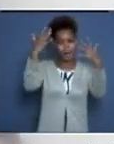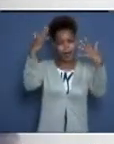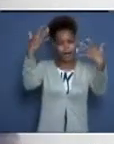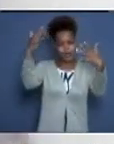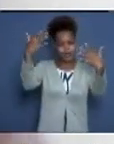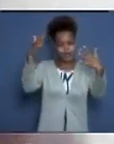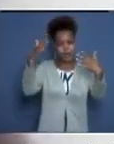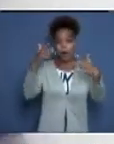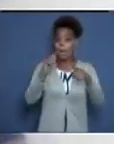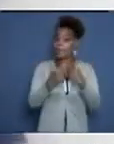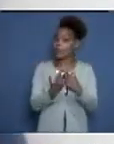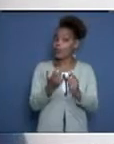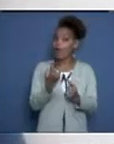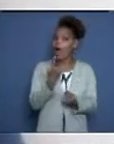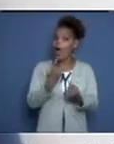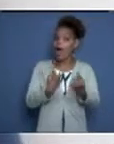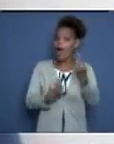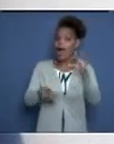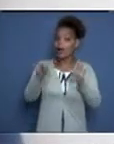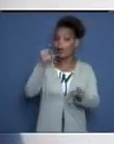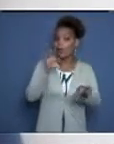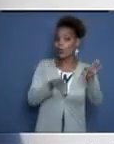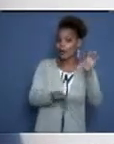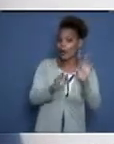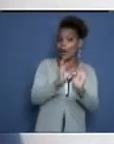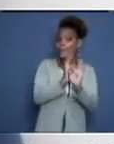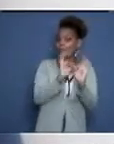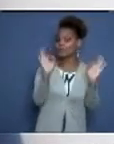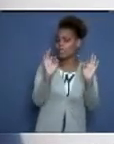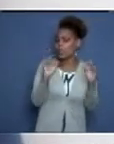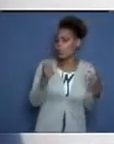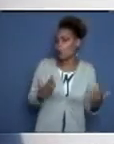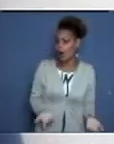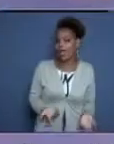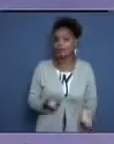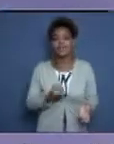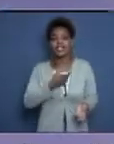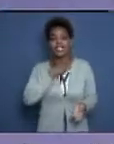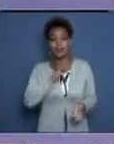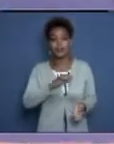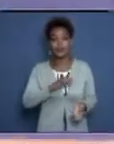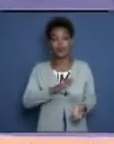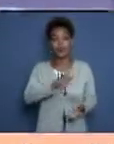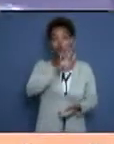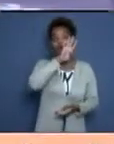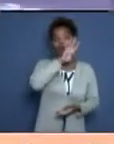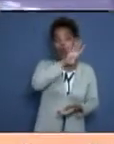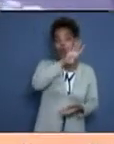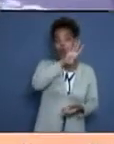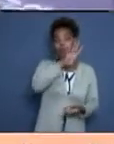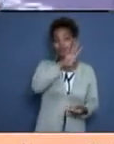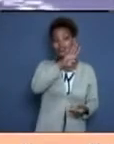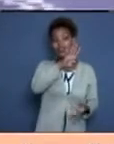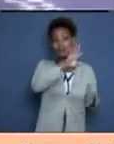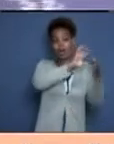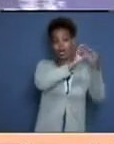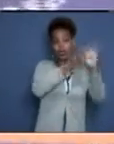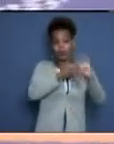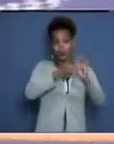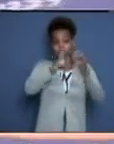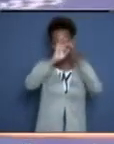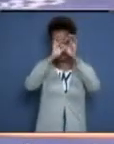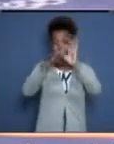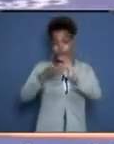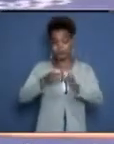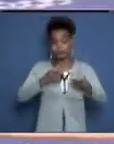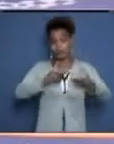algunas que hay que distinguirlas por su connotación. Bien vale la pena reconocer el cuarto título olímpico de nuestro luchador